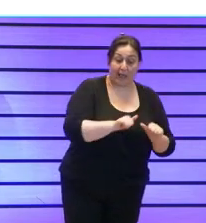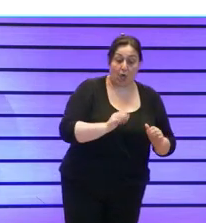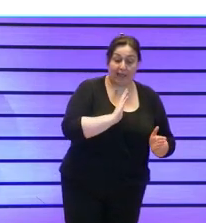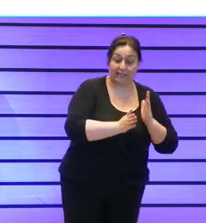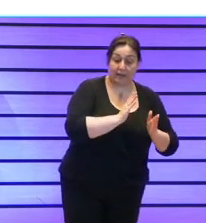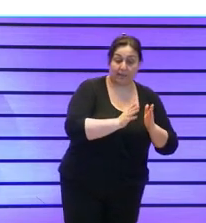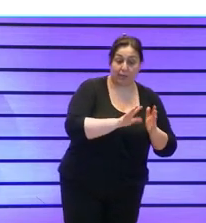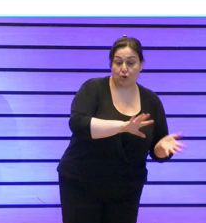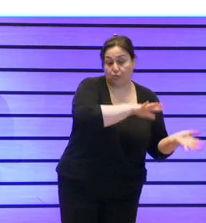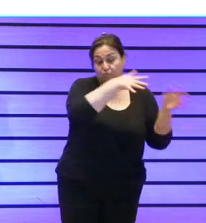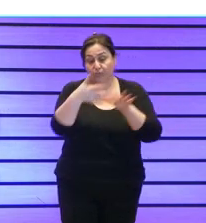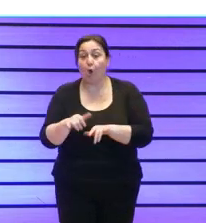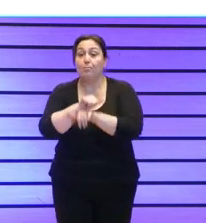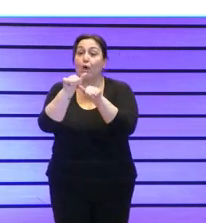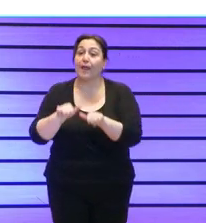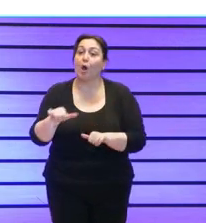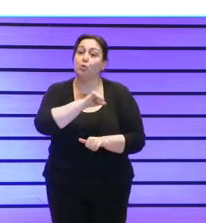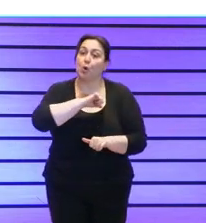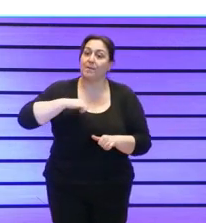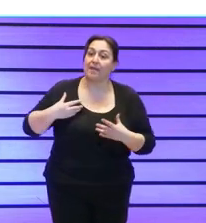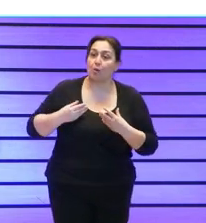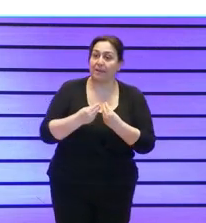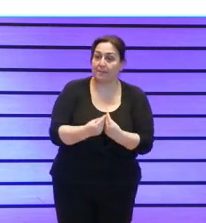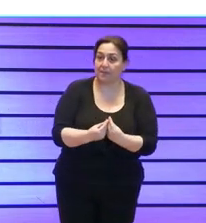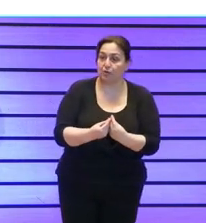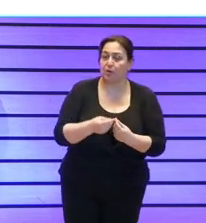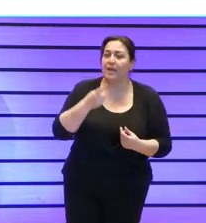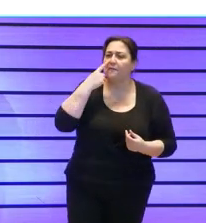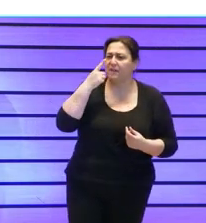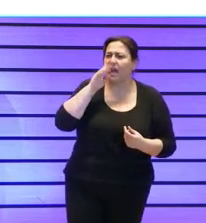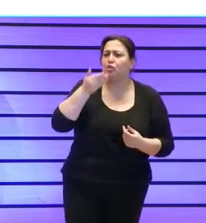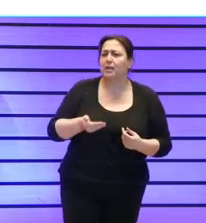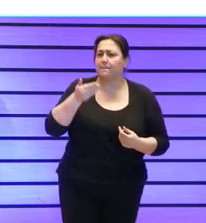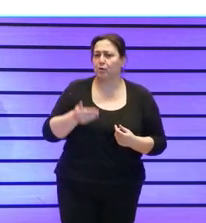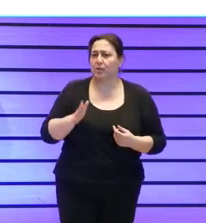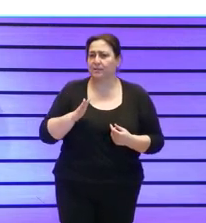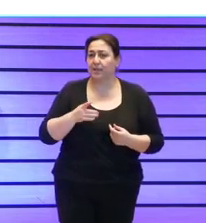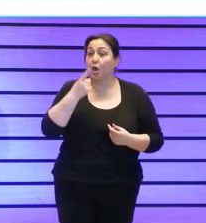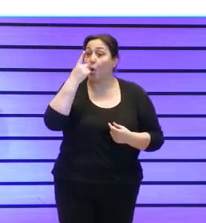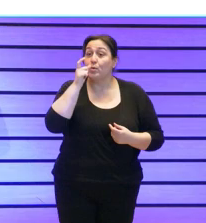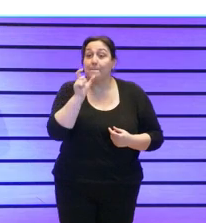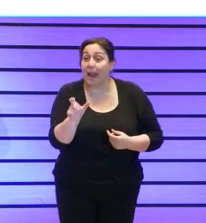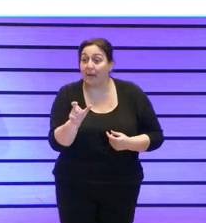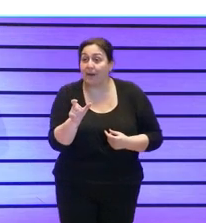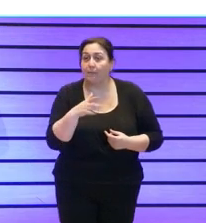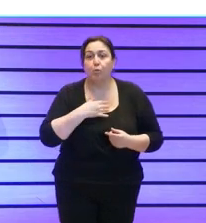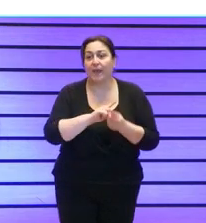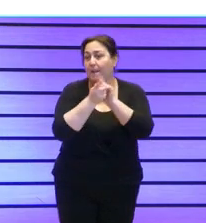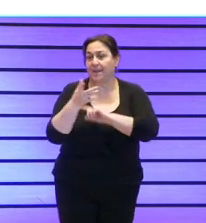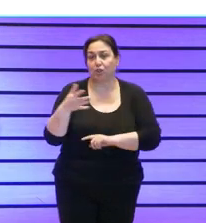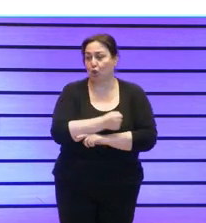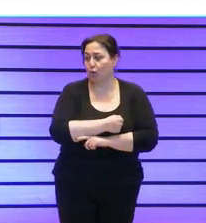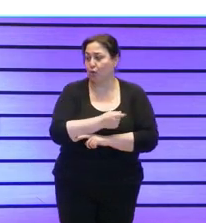al modelo de autonomía y acompañamiento y fijaros qué importante una sola palabra lo cambia todo